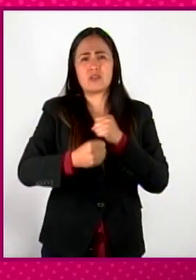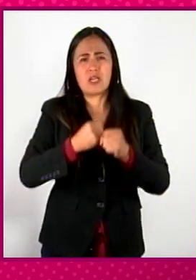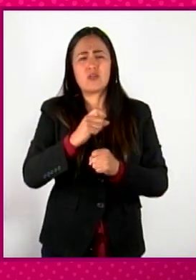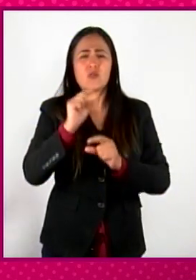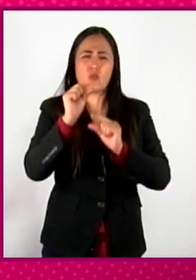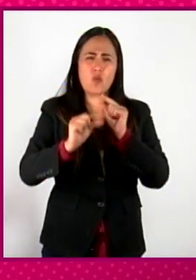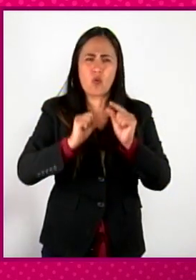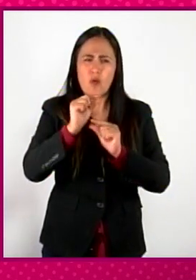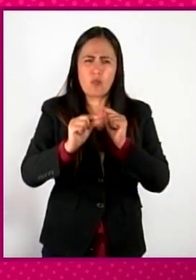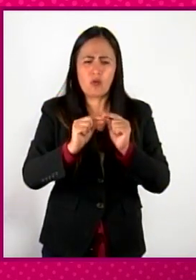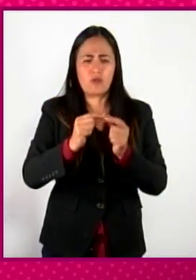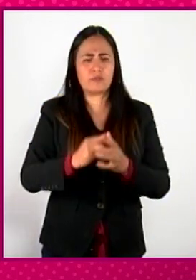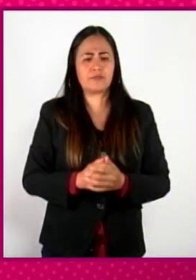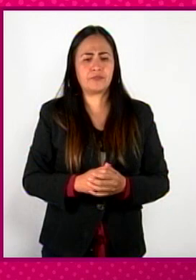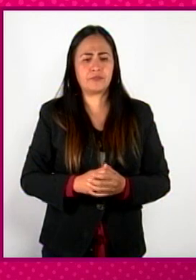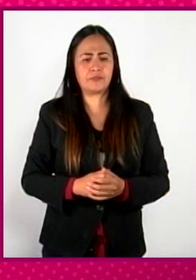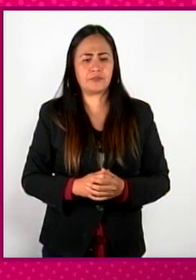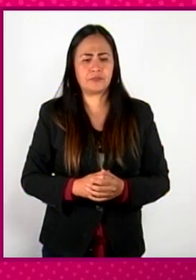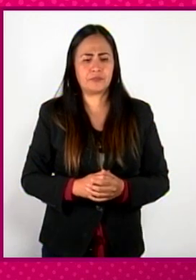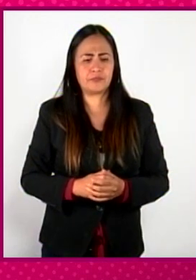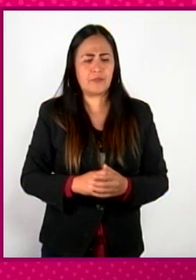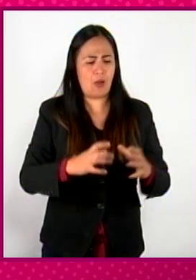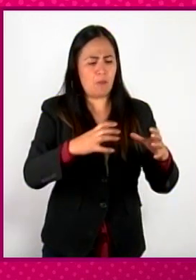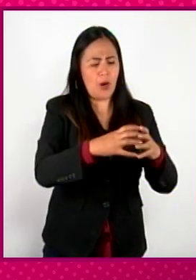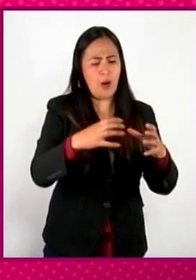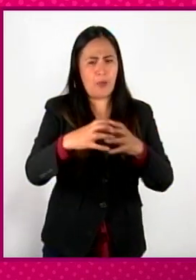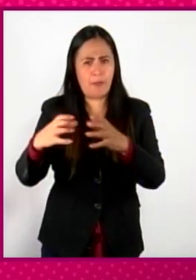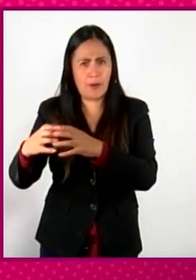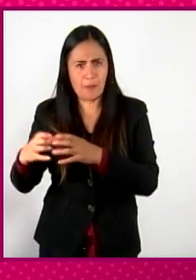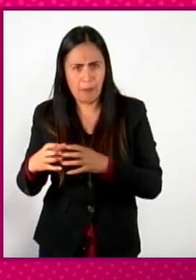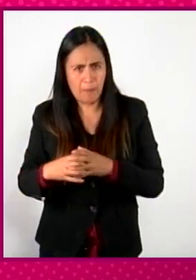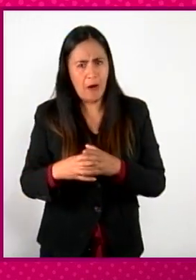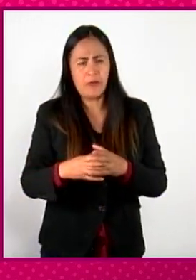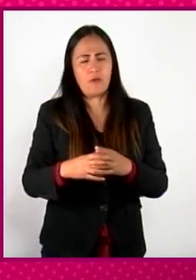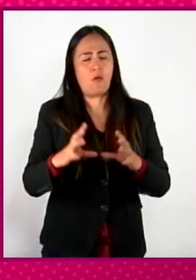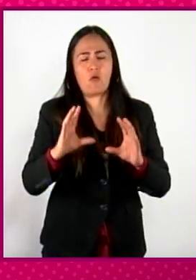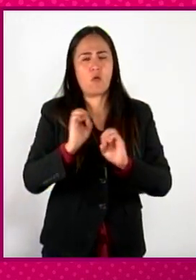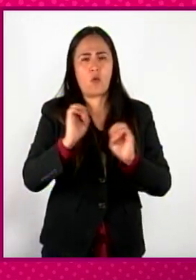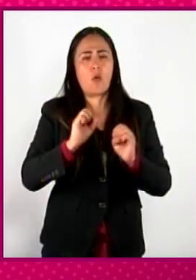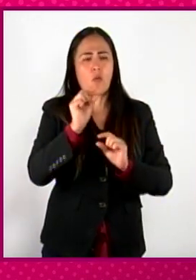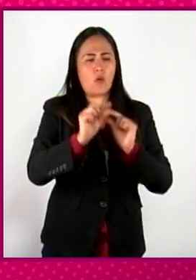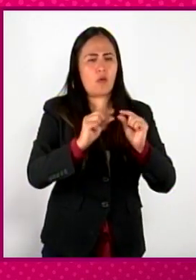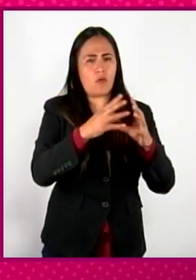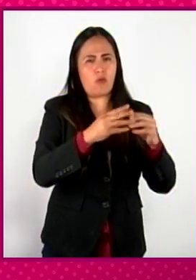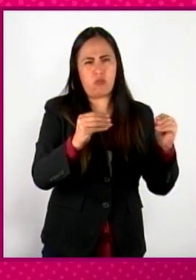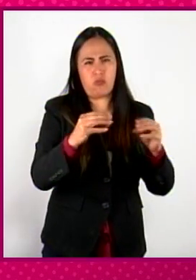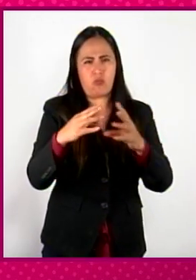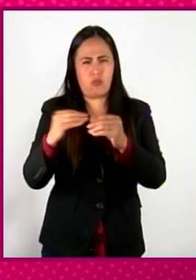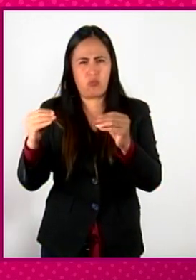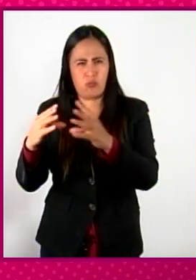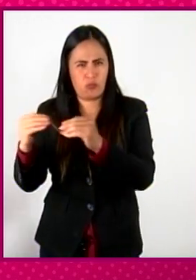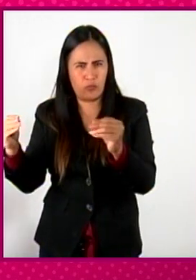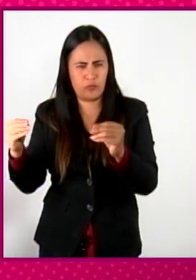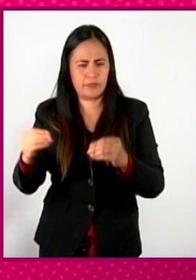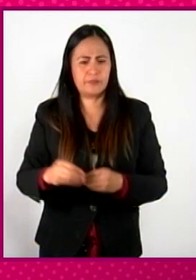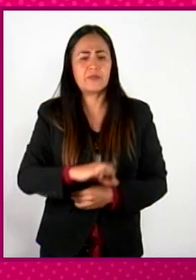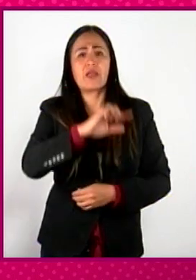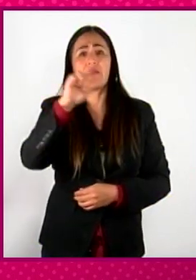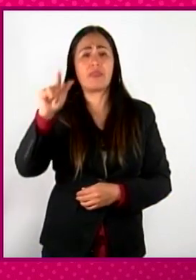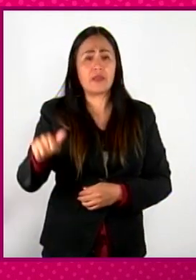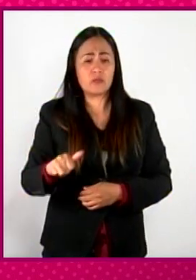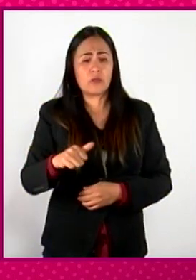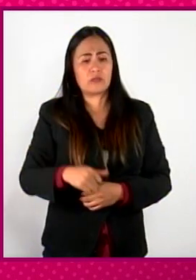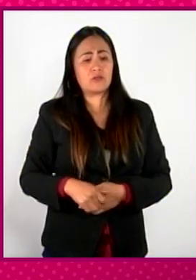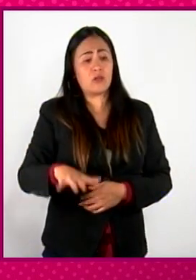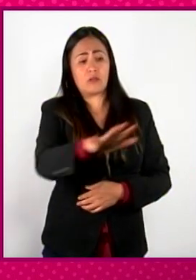desapareciendo estas clasificaciones que se usaban en el periodo virreinal colonial. Por lo tanto, después ya éramos